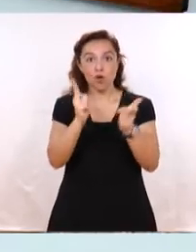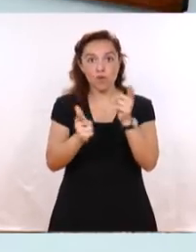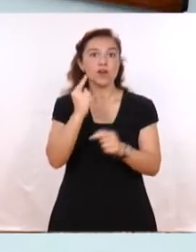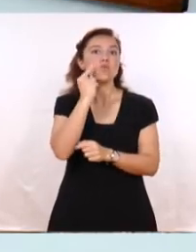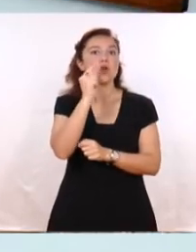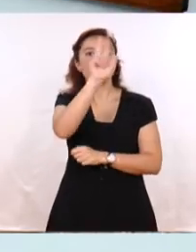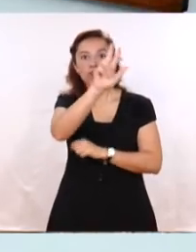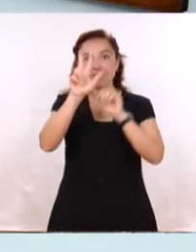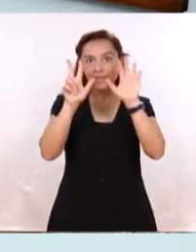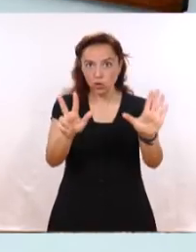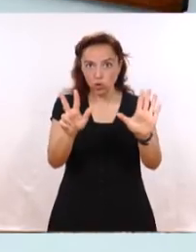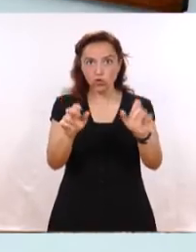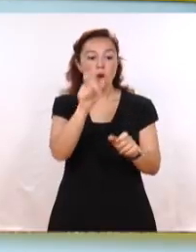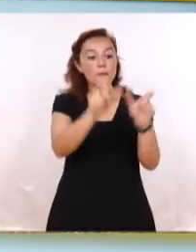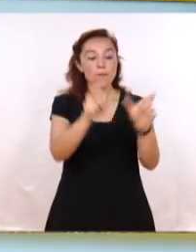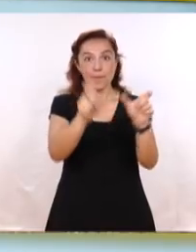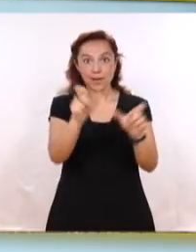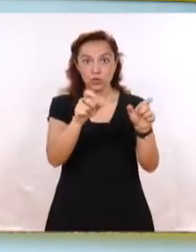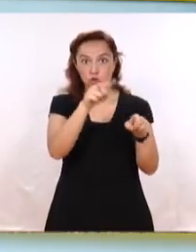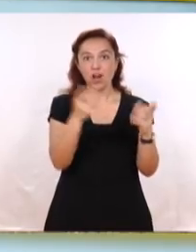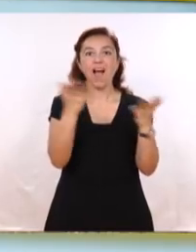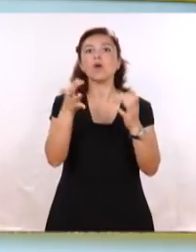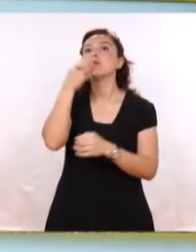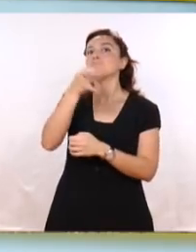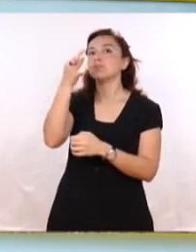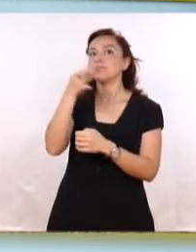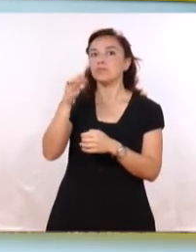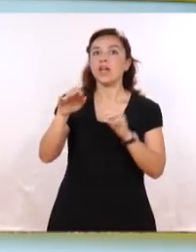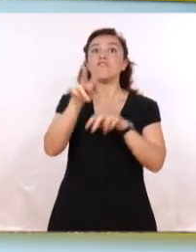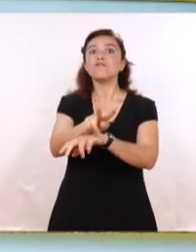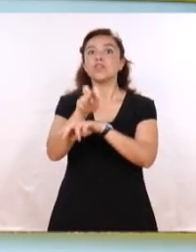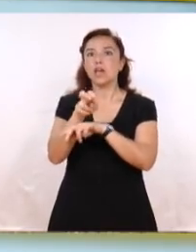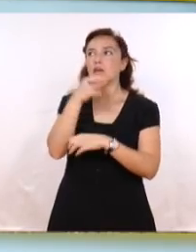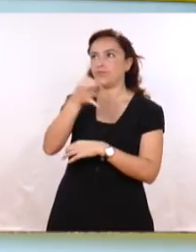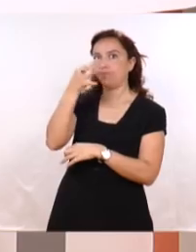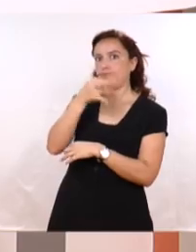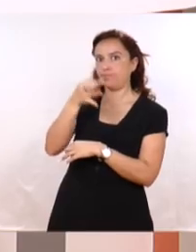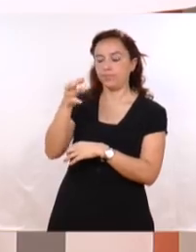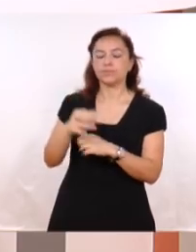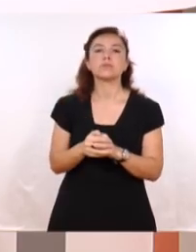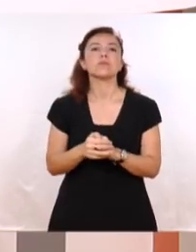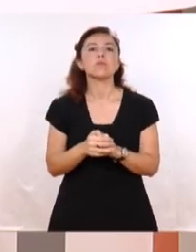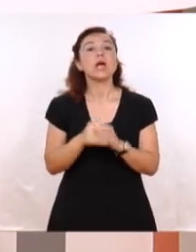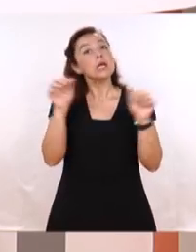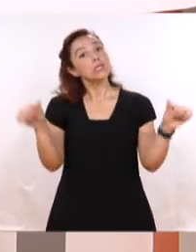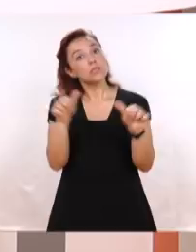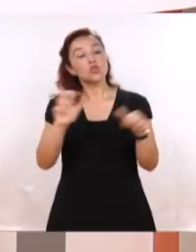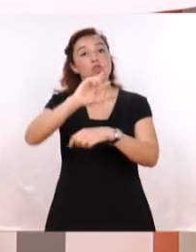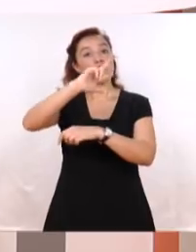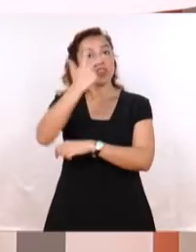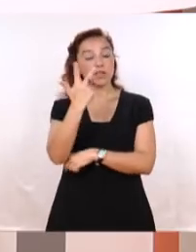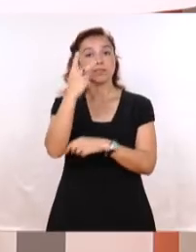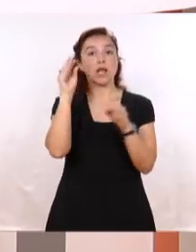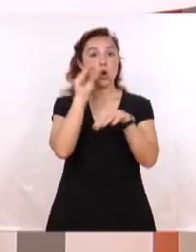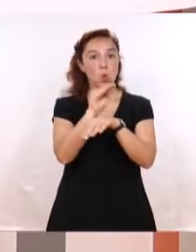Los involucrados prestan declaración ante la Fiscalía de Fragrancia de Quinto Turno por estas horas Se realizó el tercer curso de policía